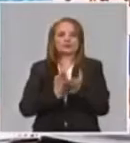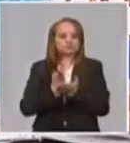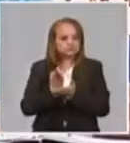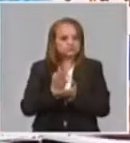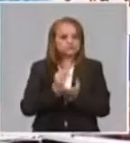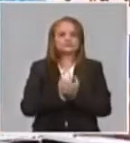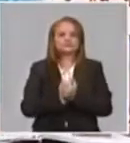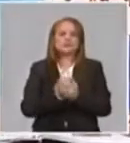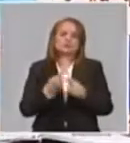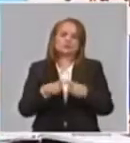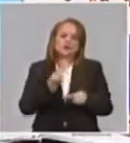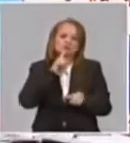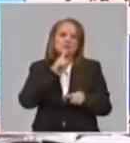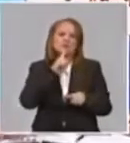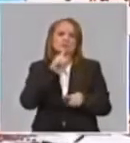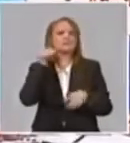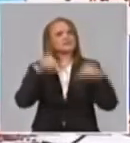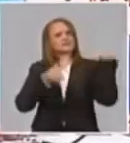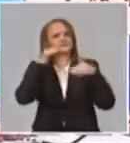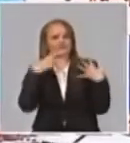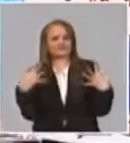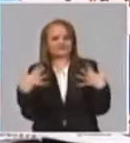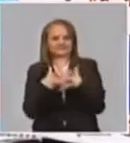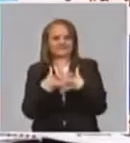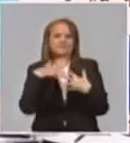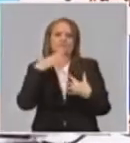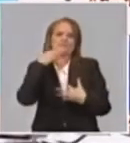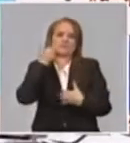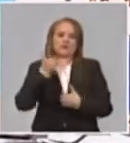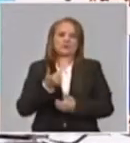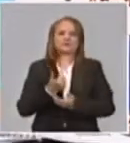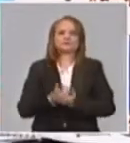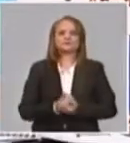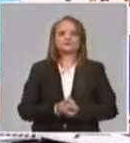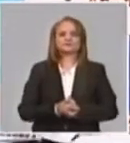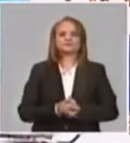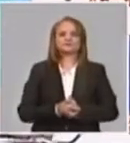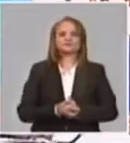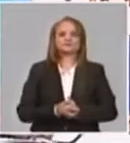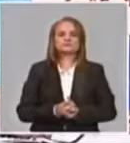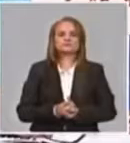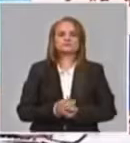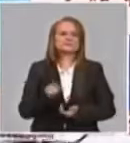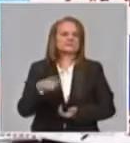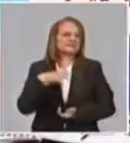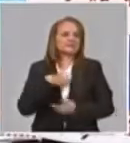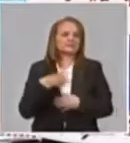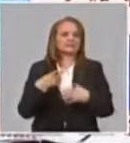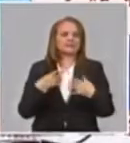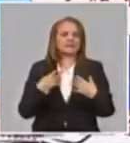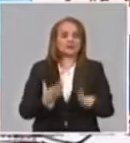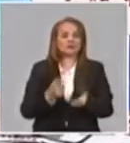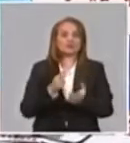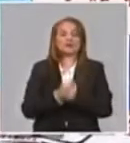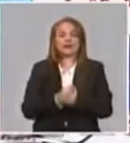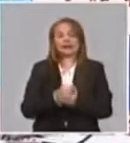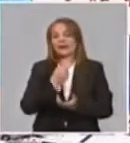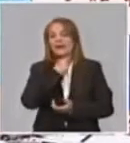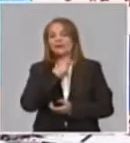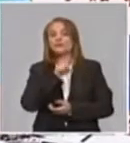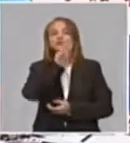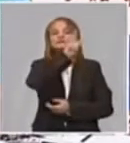participación es muy importante. Ahora, ¿con qué contamos? Contamos con una estructura valiosa. Tenemos 36